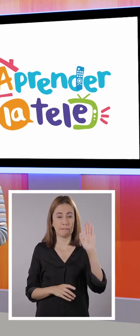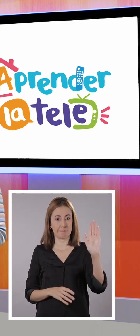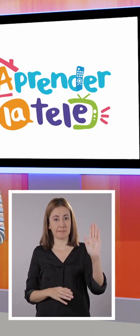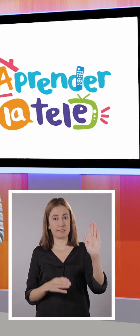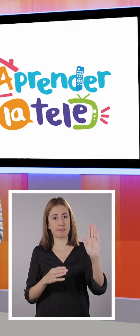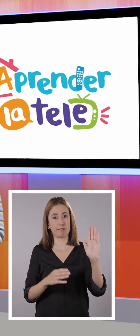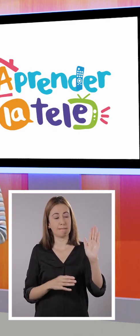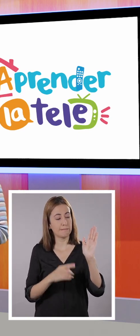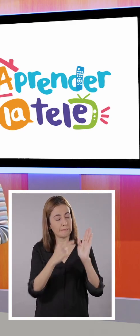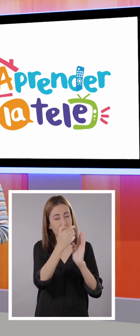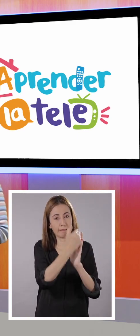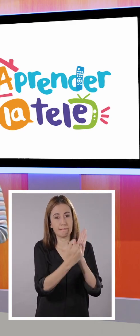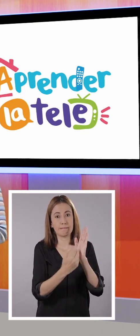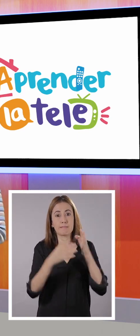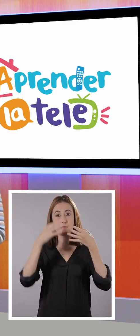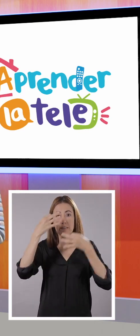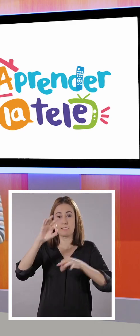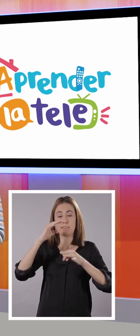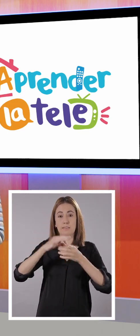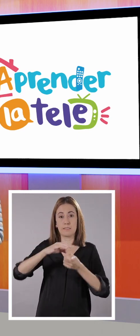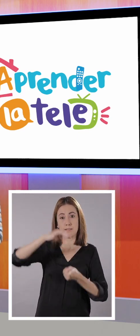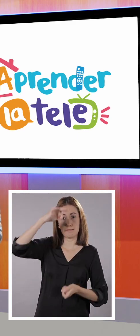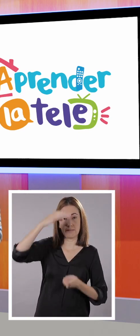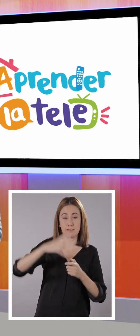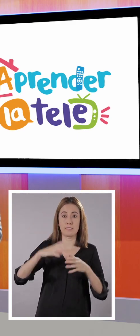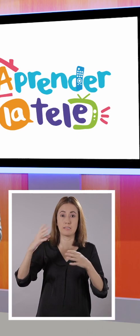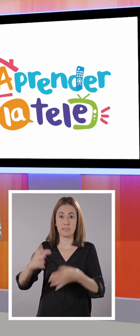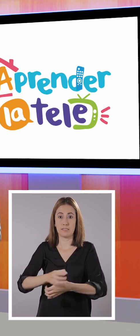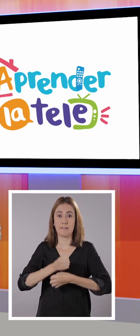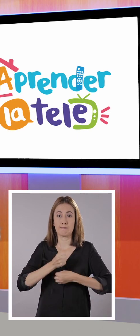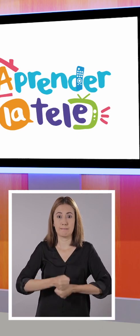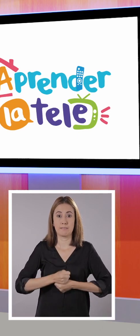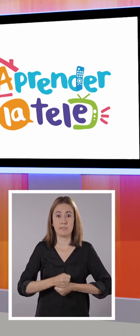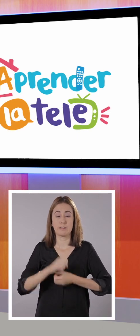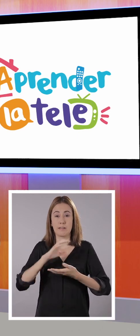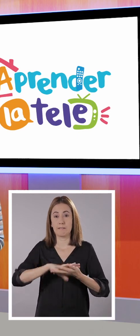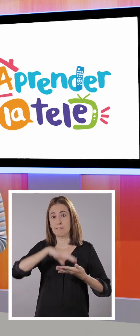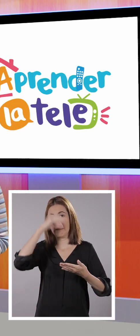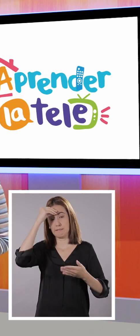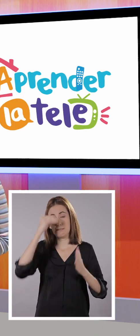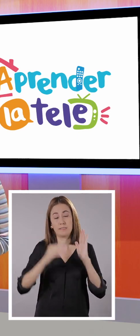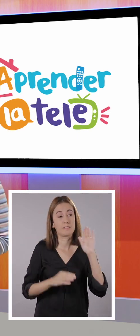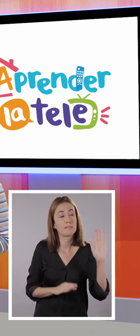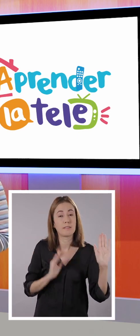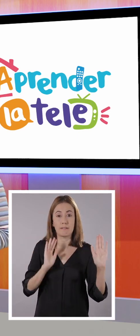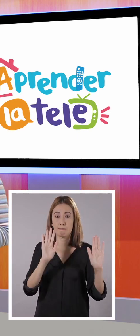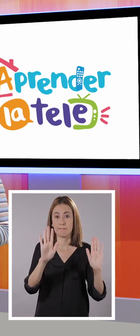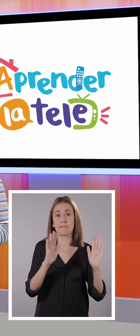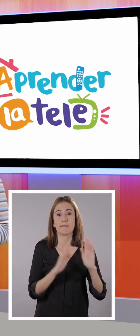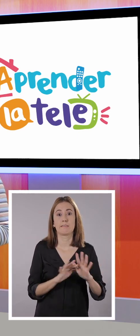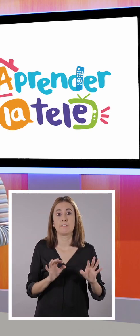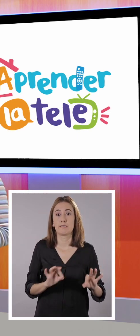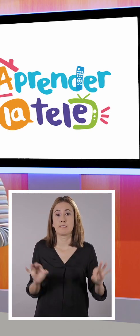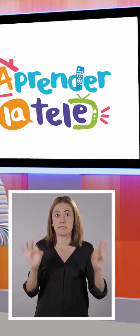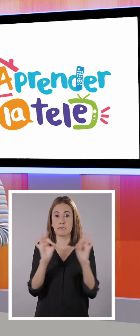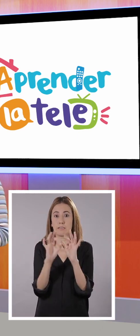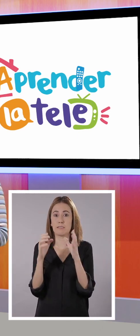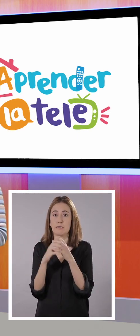herramientas tenemos nuestras tarjetitas respecto a la bioseguridad. Eso también aprendimos el día de hoy. es